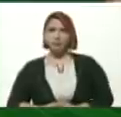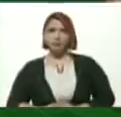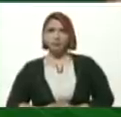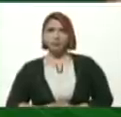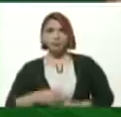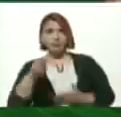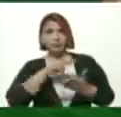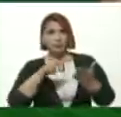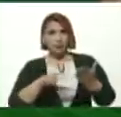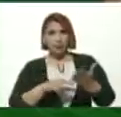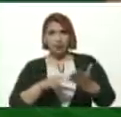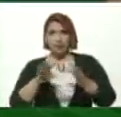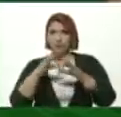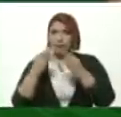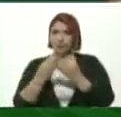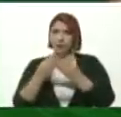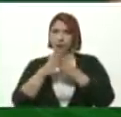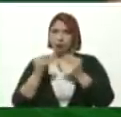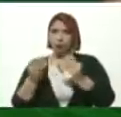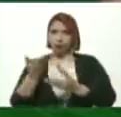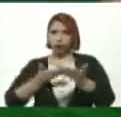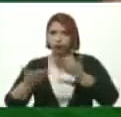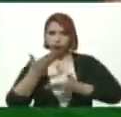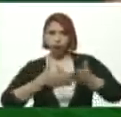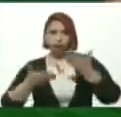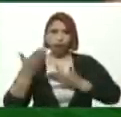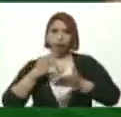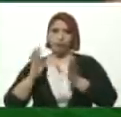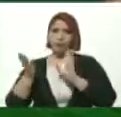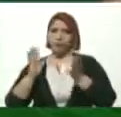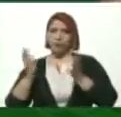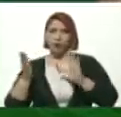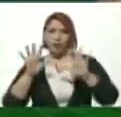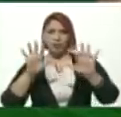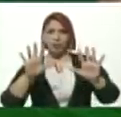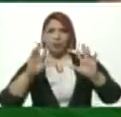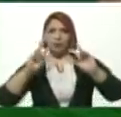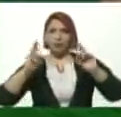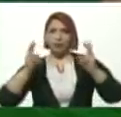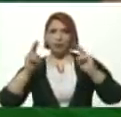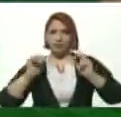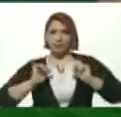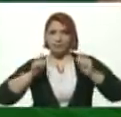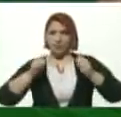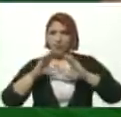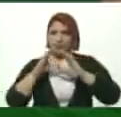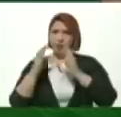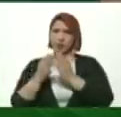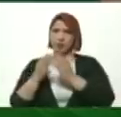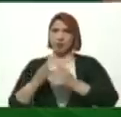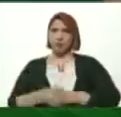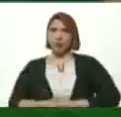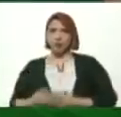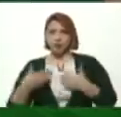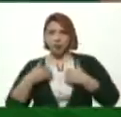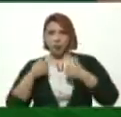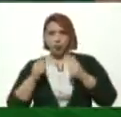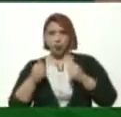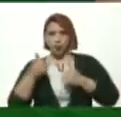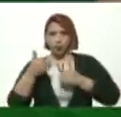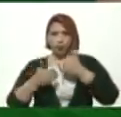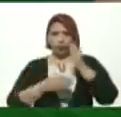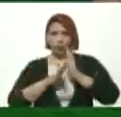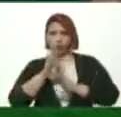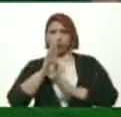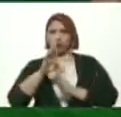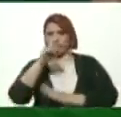Leerse en familia Y compartir Los 10 vértices Del inicio de clases Seguro Y progresivo